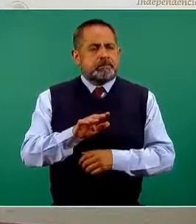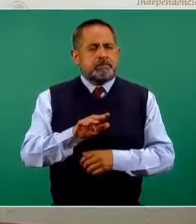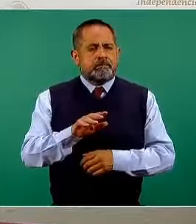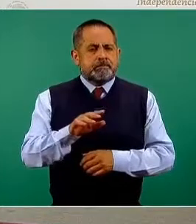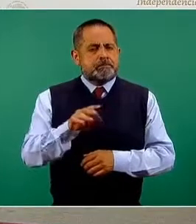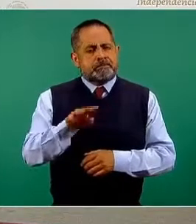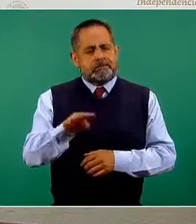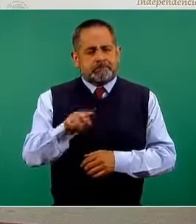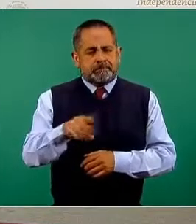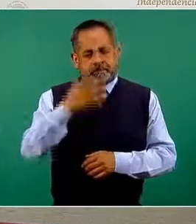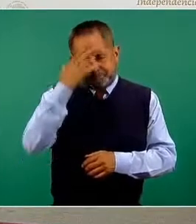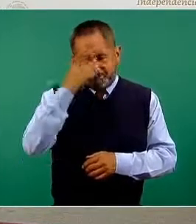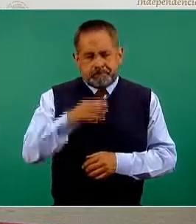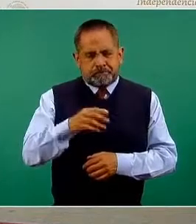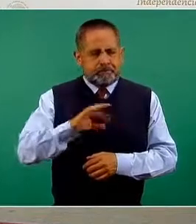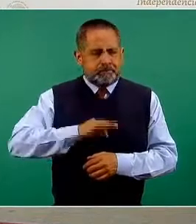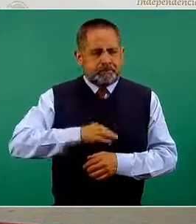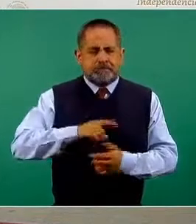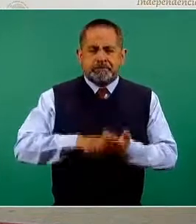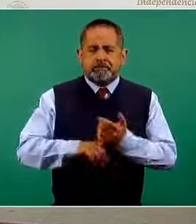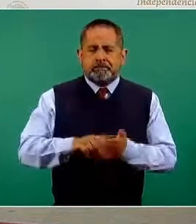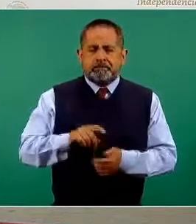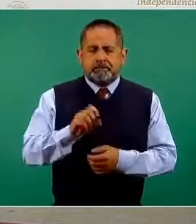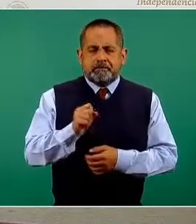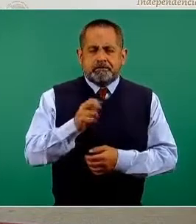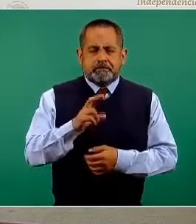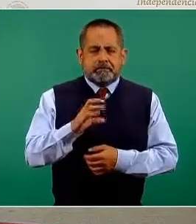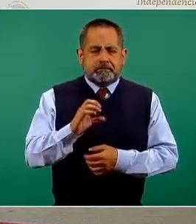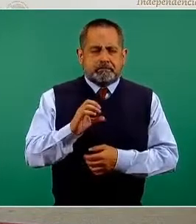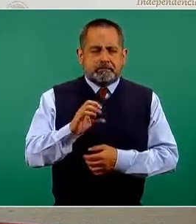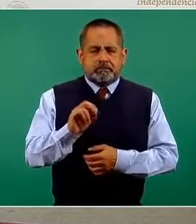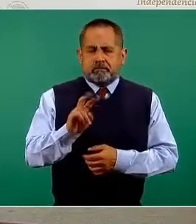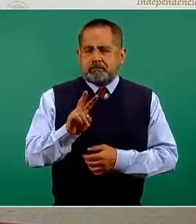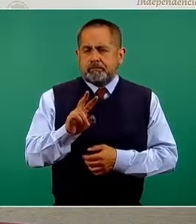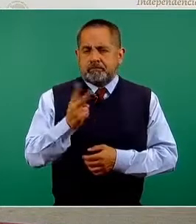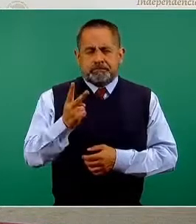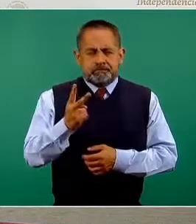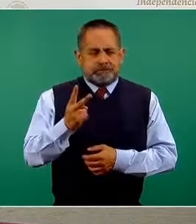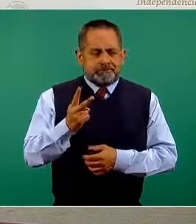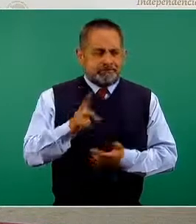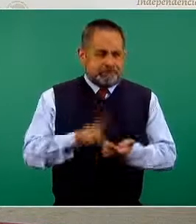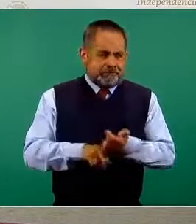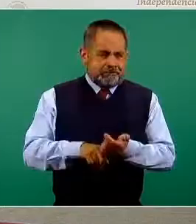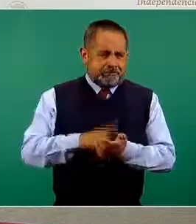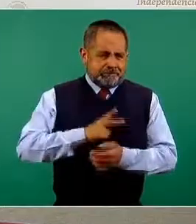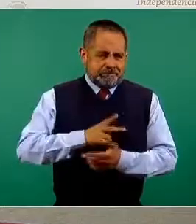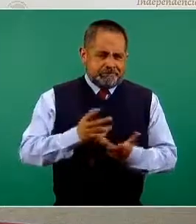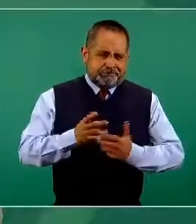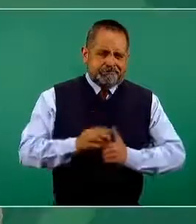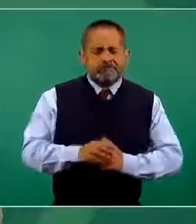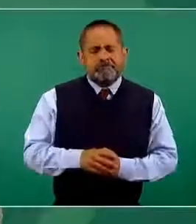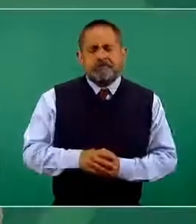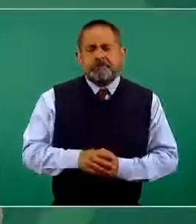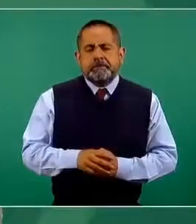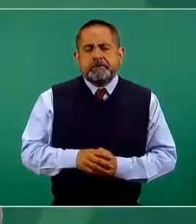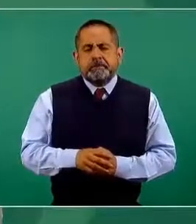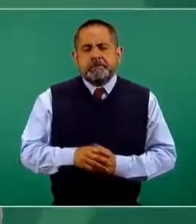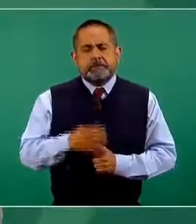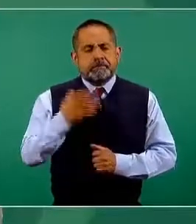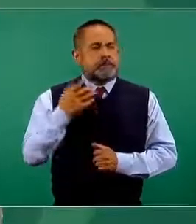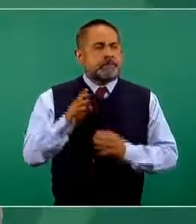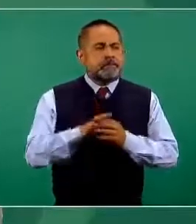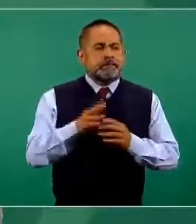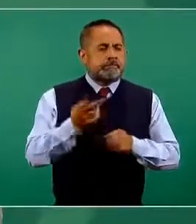enfermedad causada por el virus SARS-CoV-2 en nuestro país, cómo se presenta la